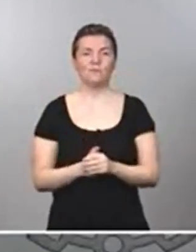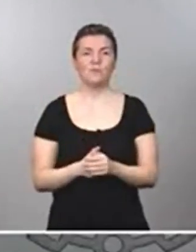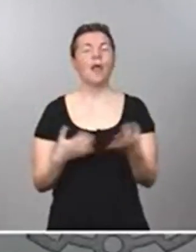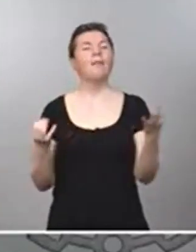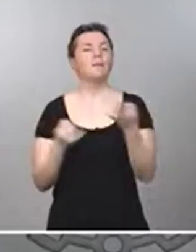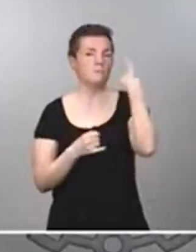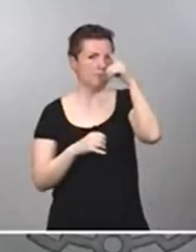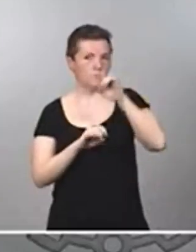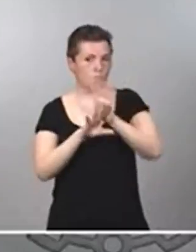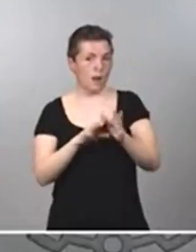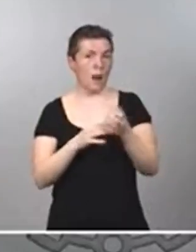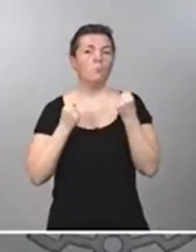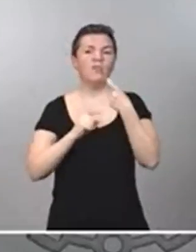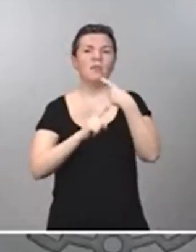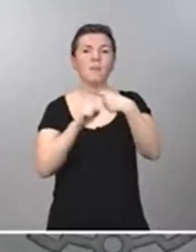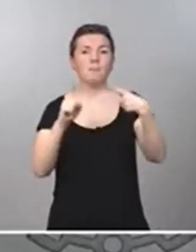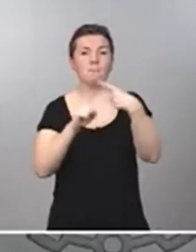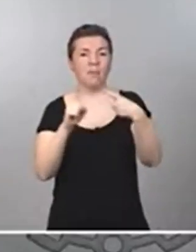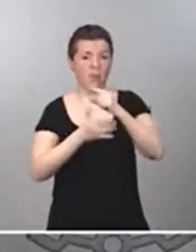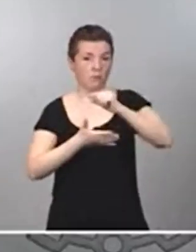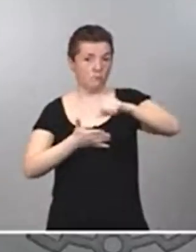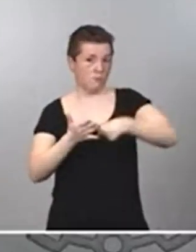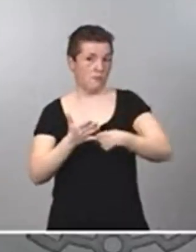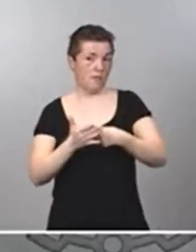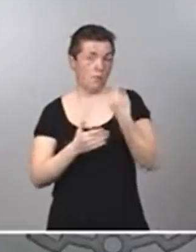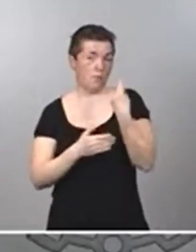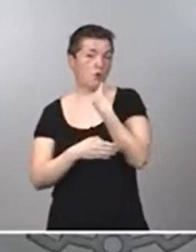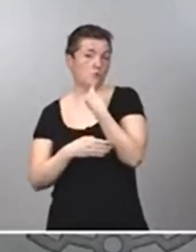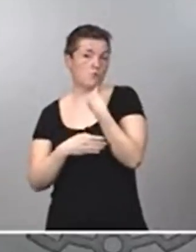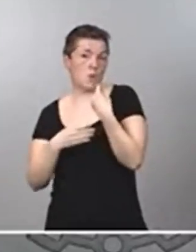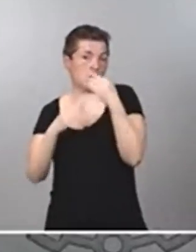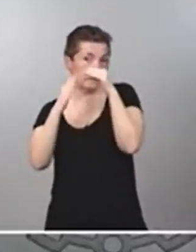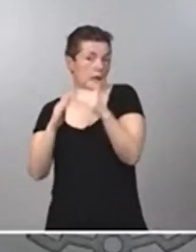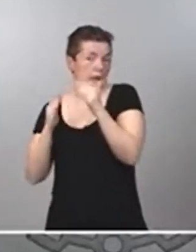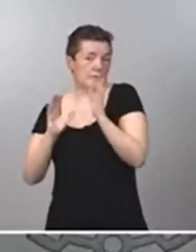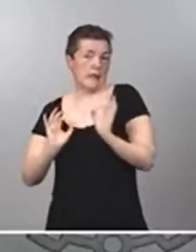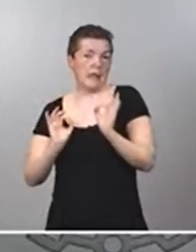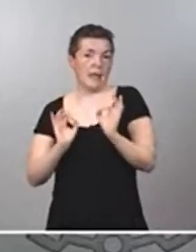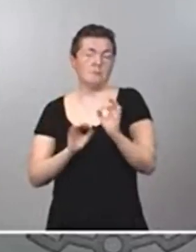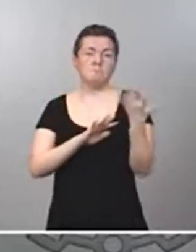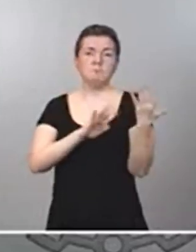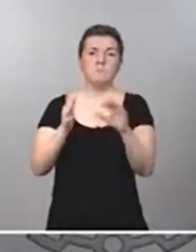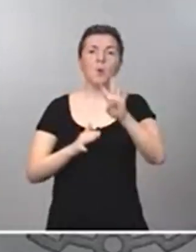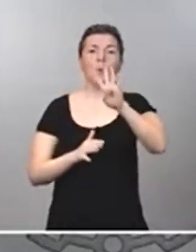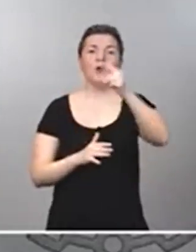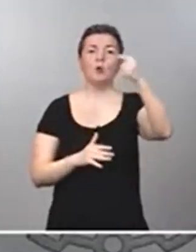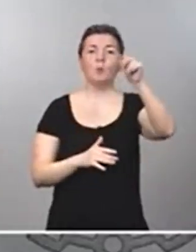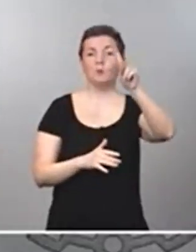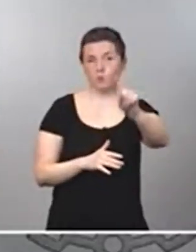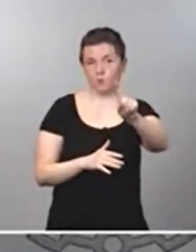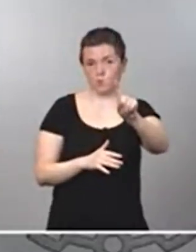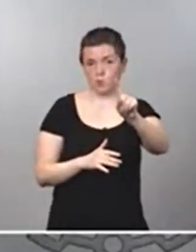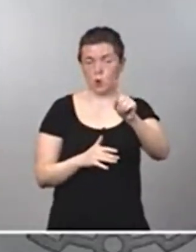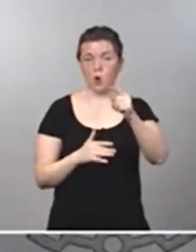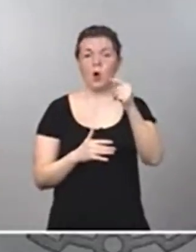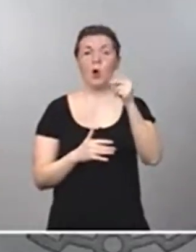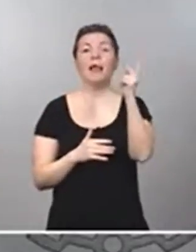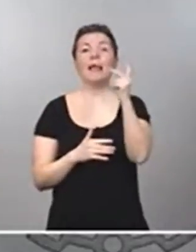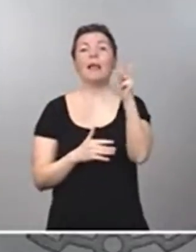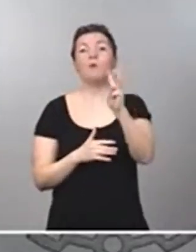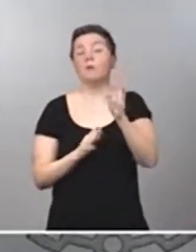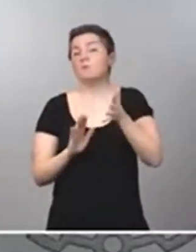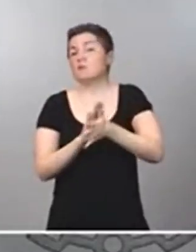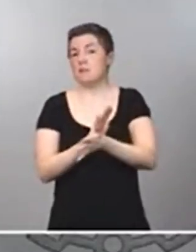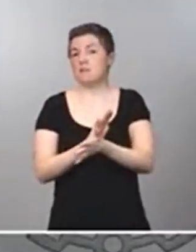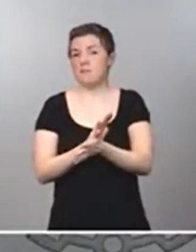potencia media contratada por los consumidores domésticos es en torno a 4,1 kilovatios, por lo tanto, son la